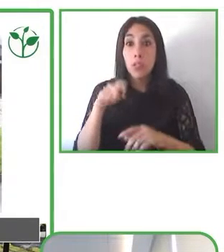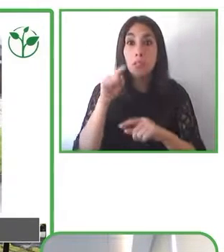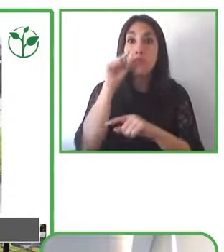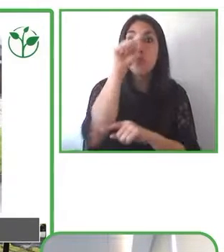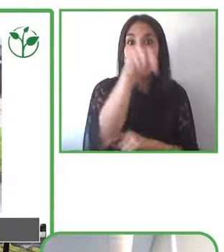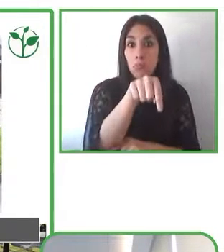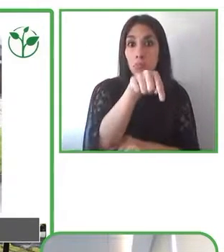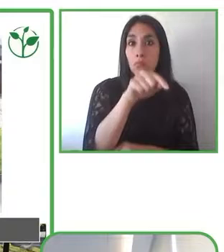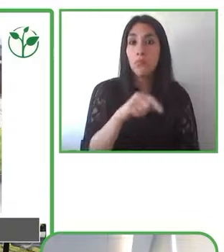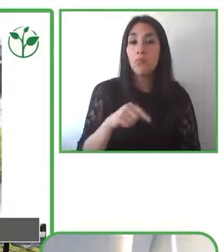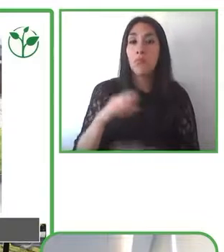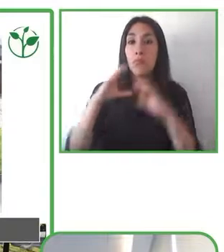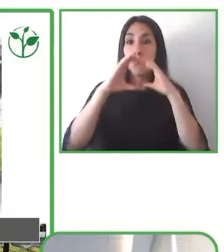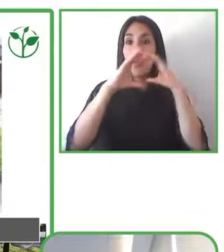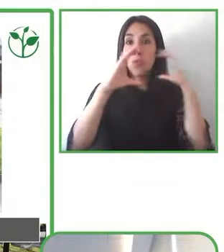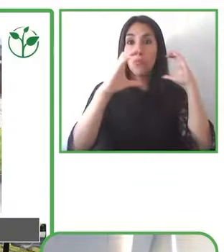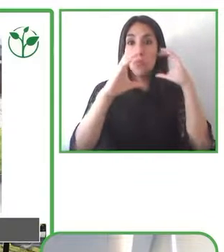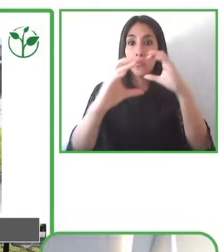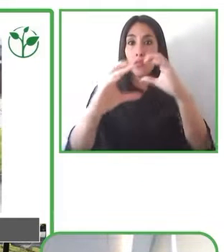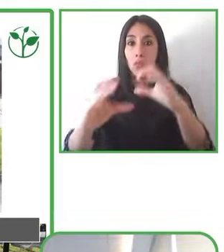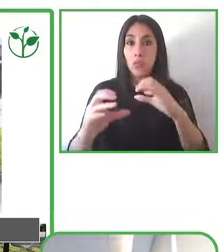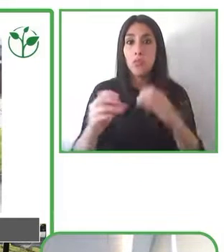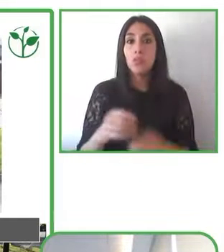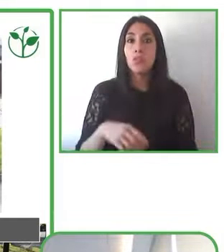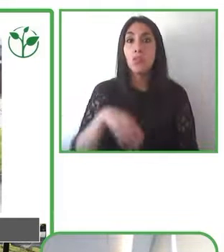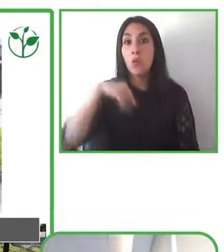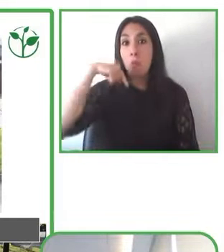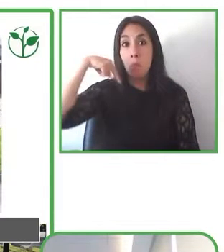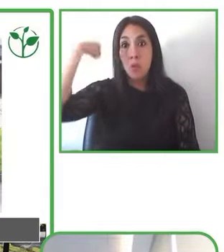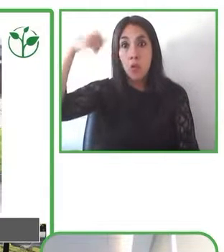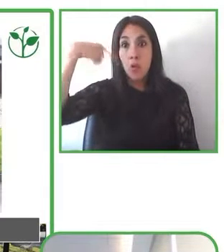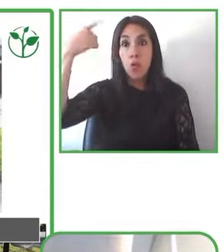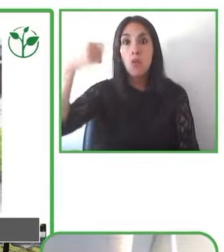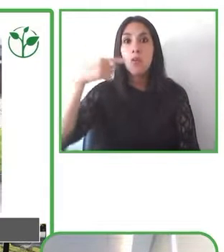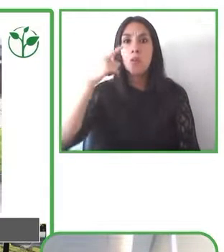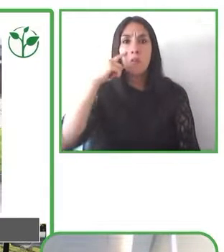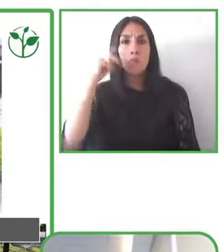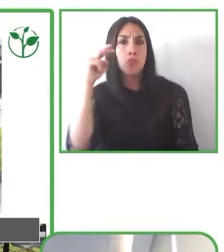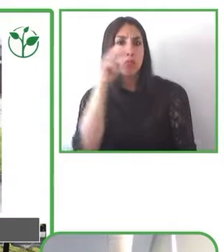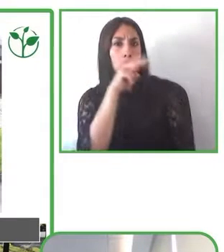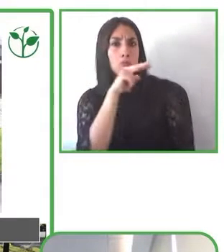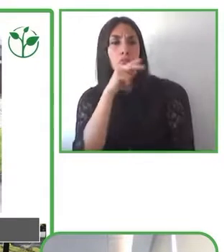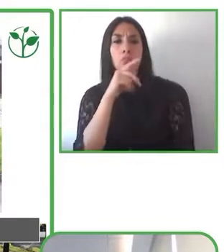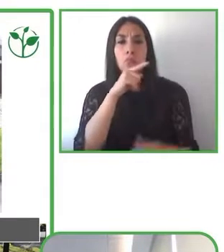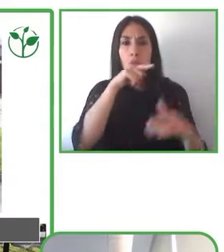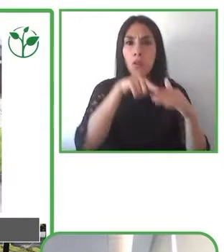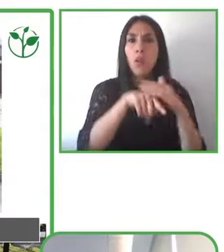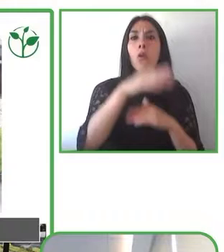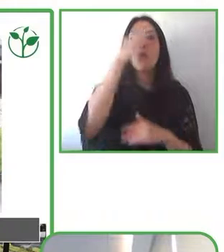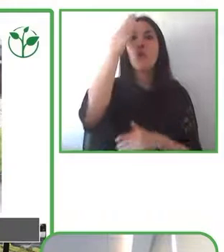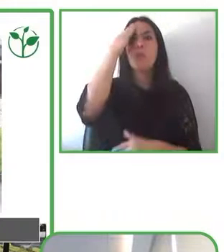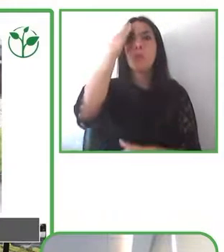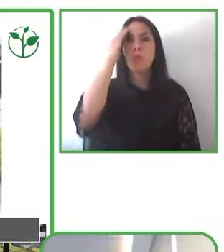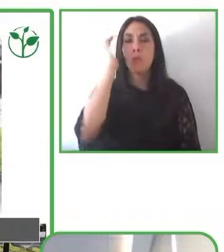buses ahí uno descubre que hay un punto de quiebre con lo que ocurre con el paradero.